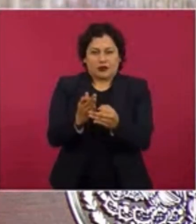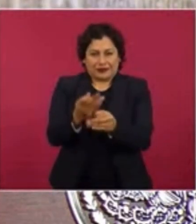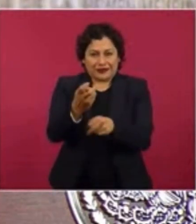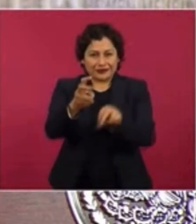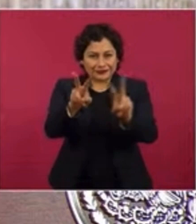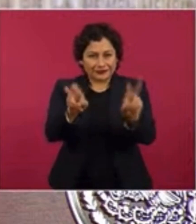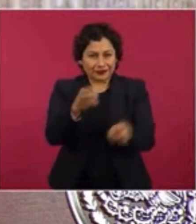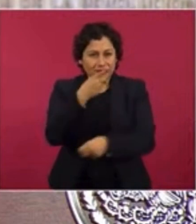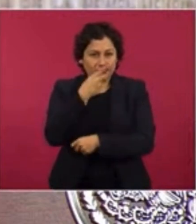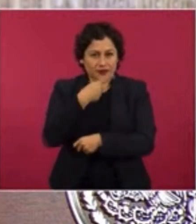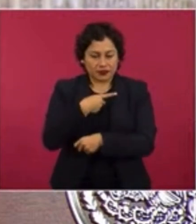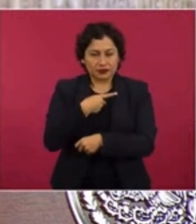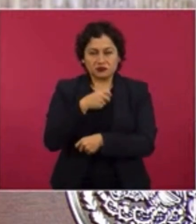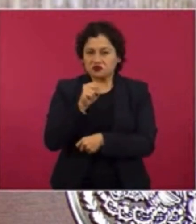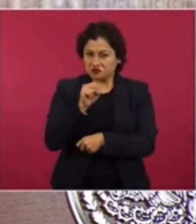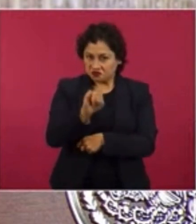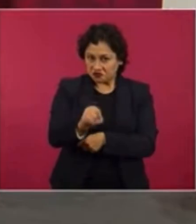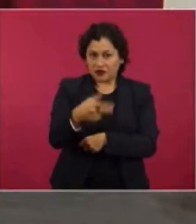todo.